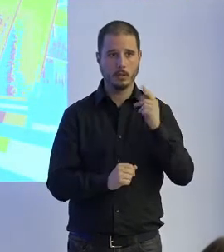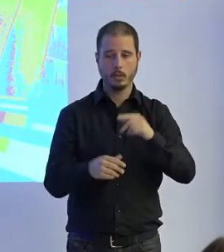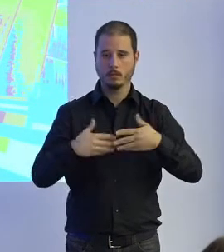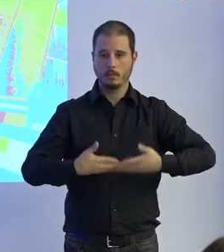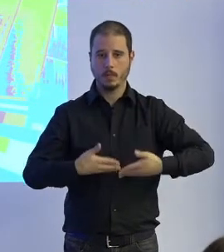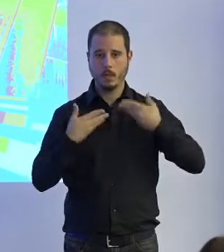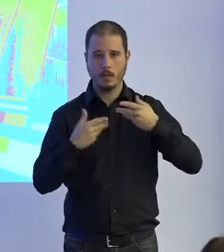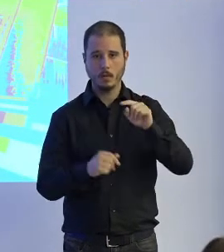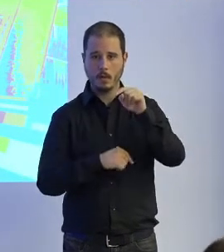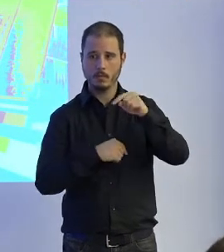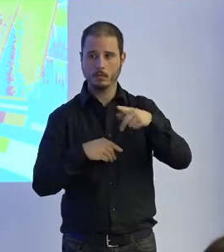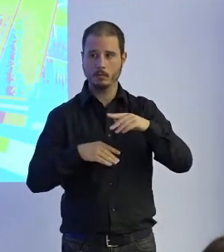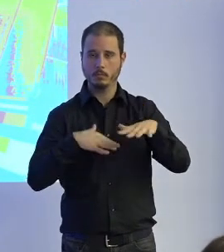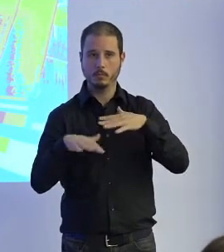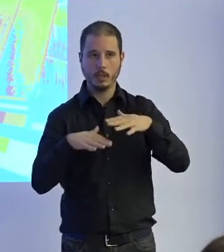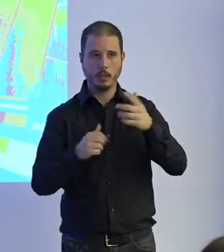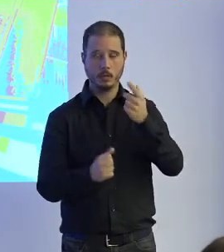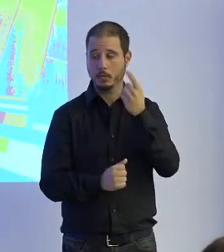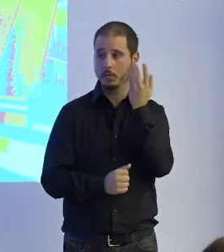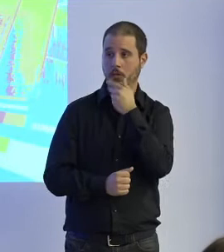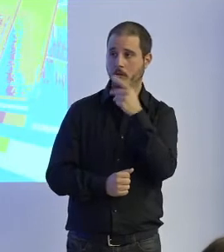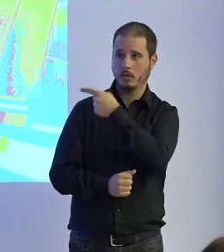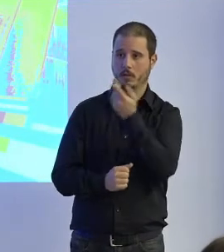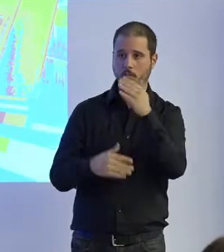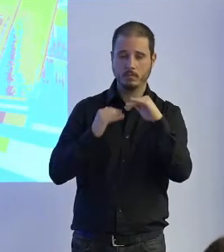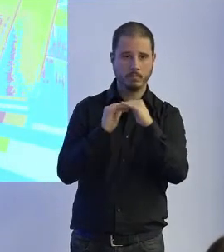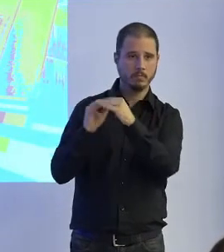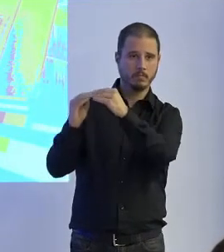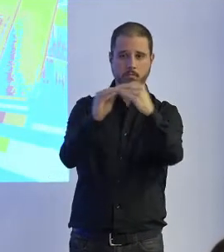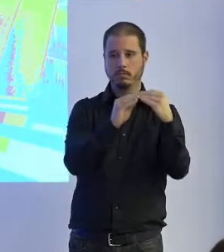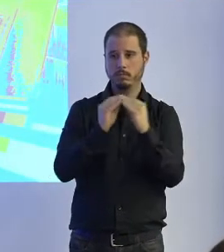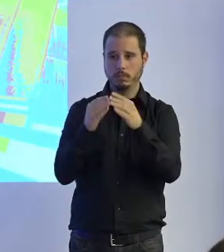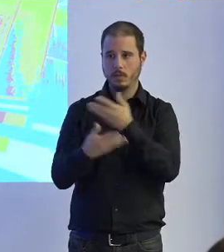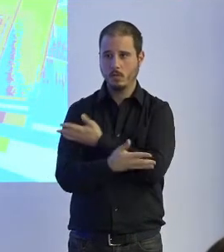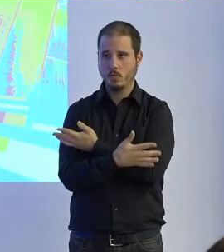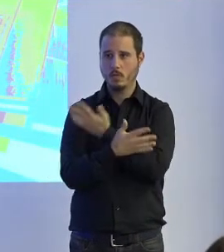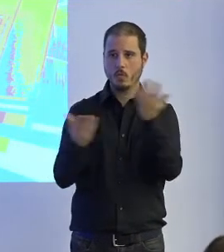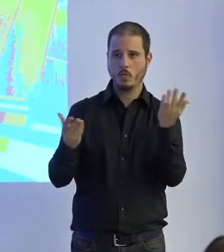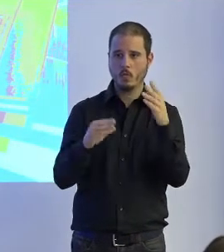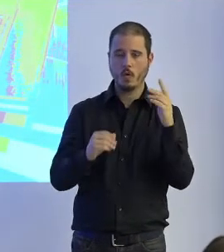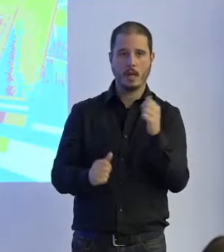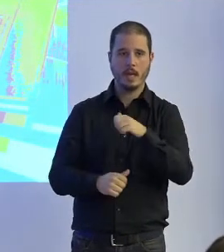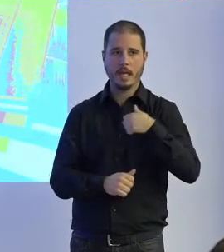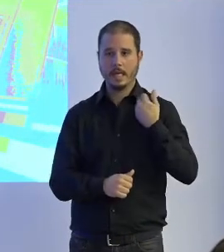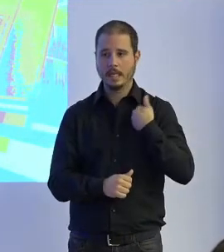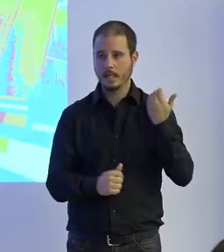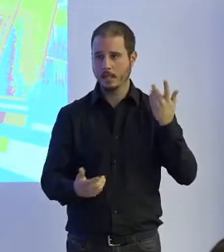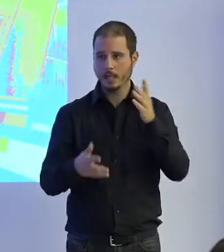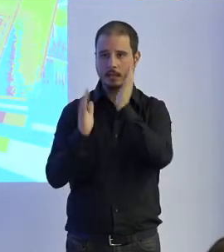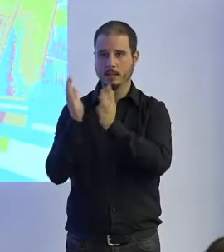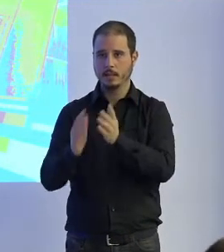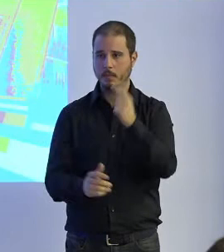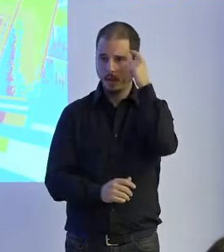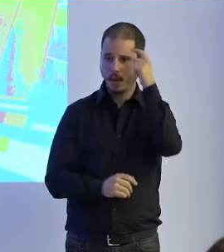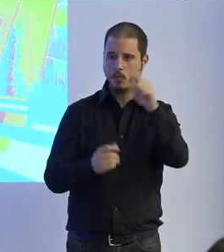conoce el Locomac es un estándar prácticamente hoy en día en todas clínicas de terapia de neurorehabilitación en